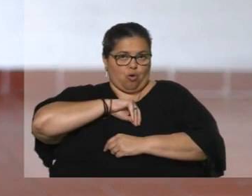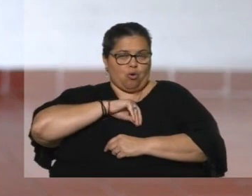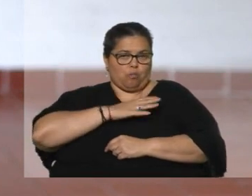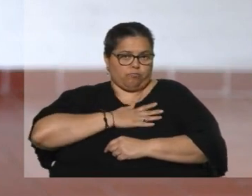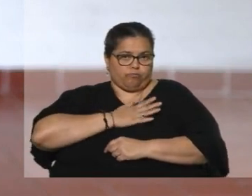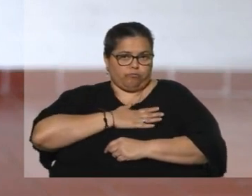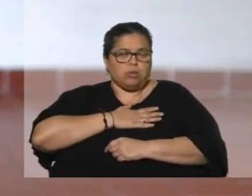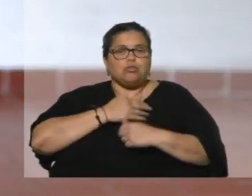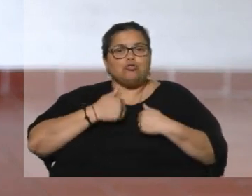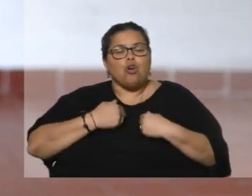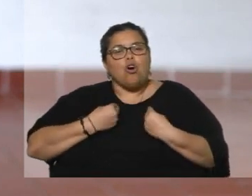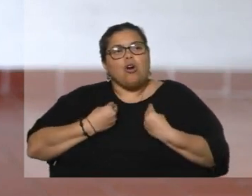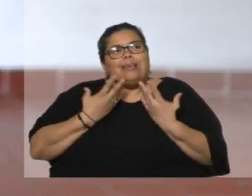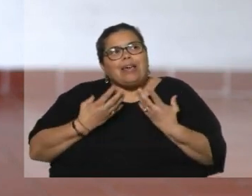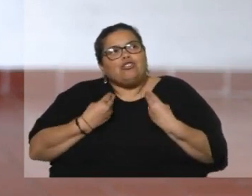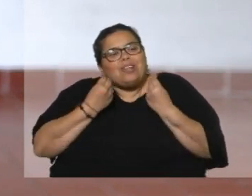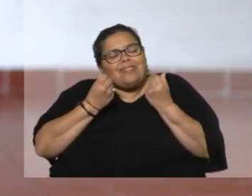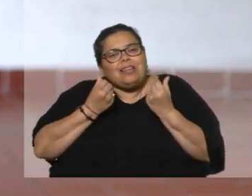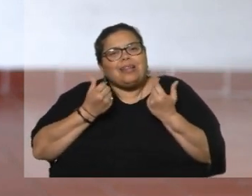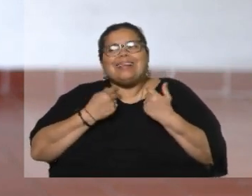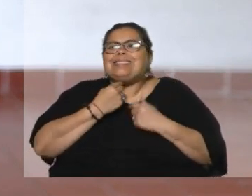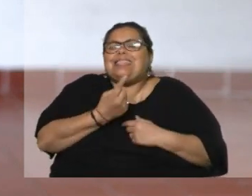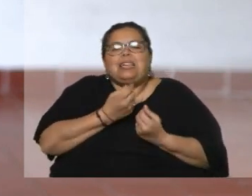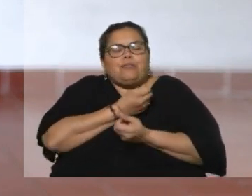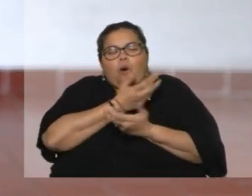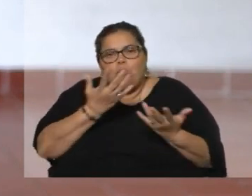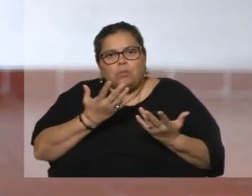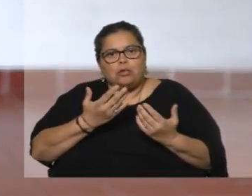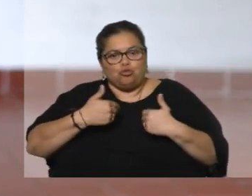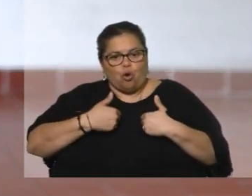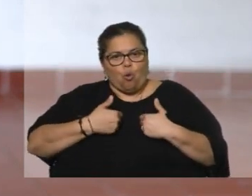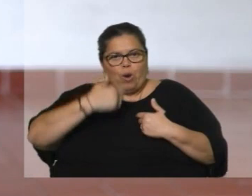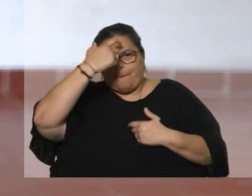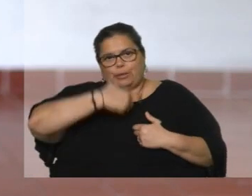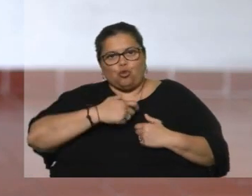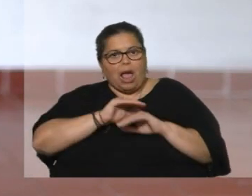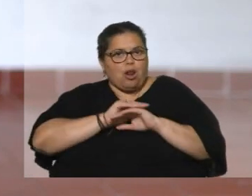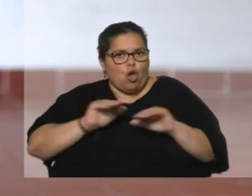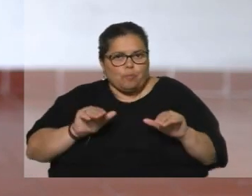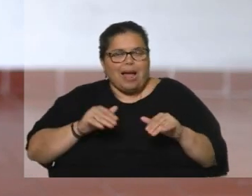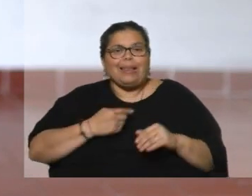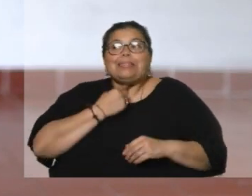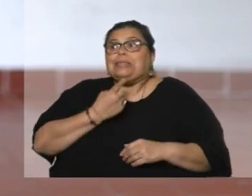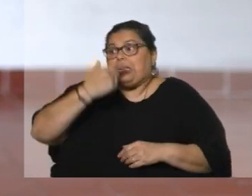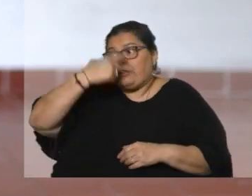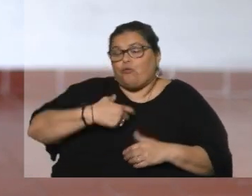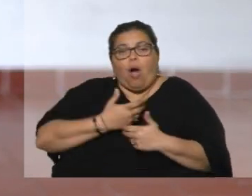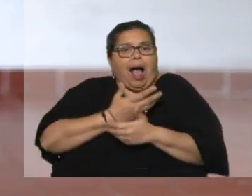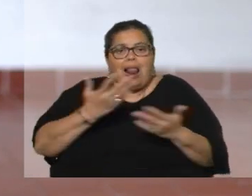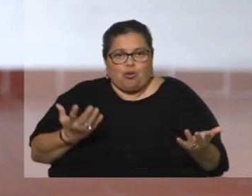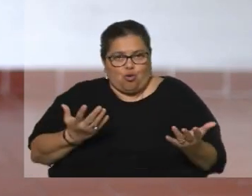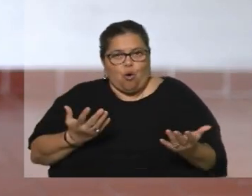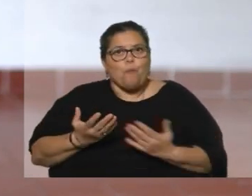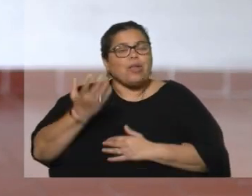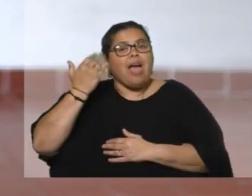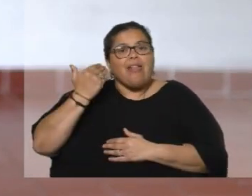sentirme útil, sentirme una persona normal, sentirme una persona que sirvo para algo, porque toda la vida